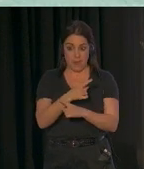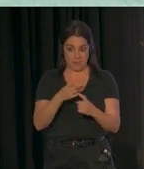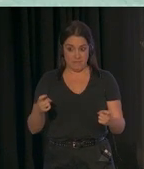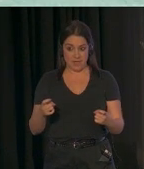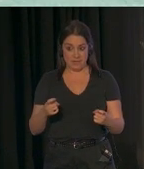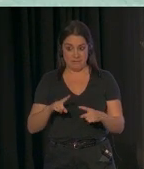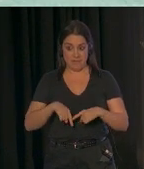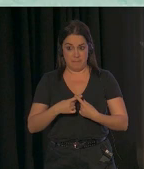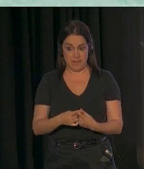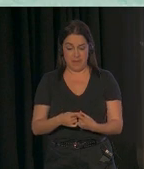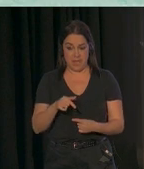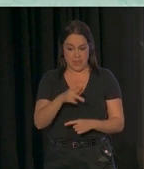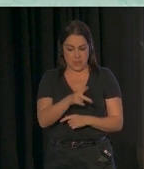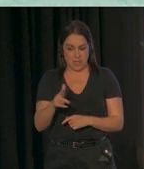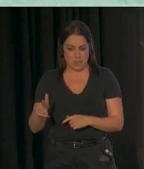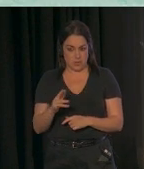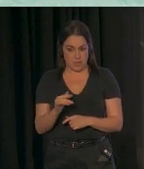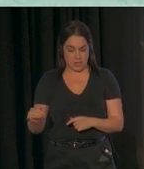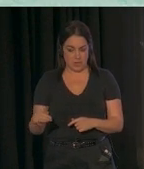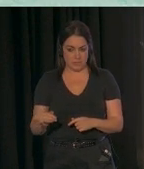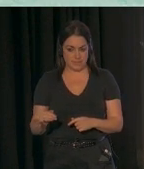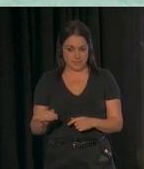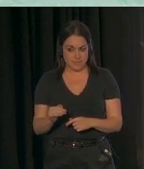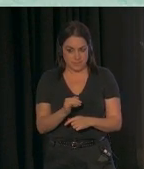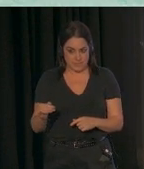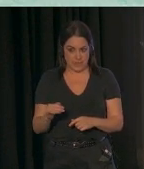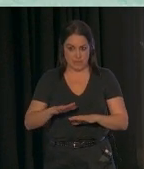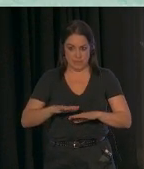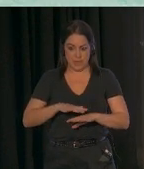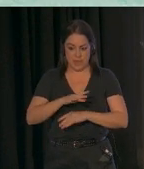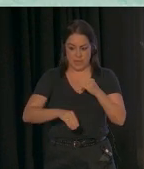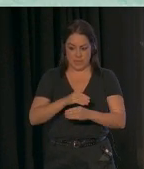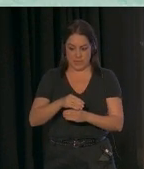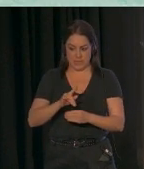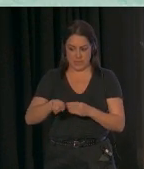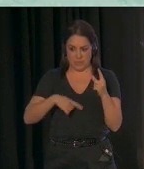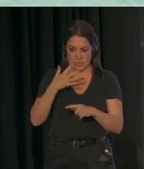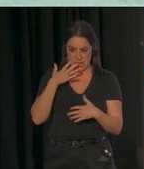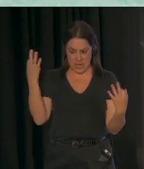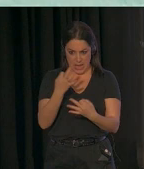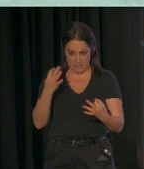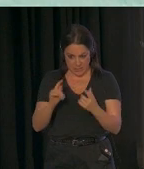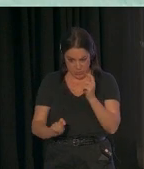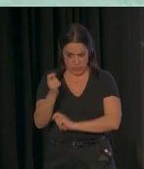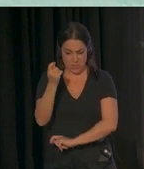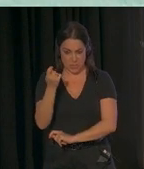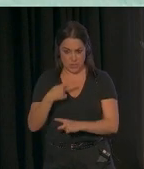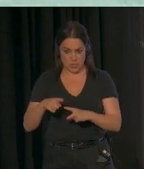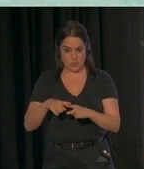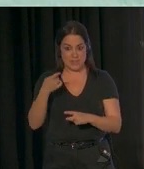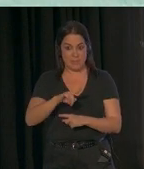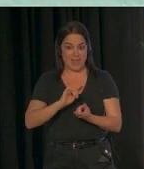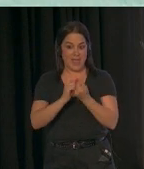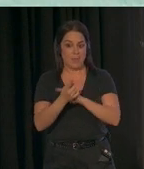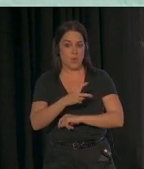familia y que tienen derecho a establecer para realmente conseguir las cosas que quieren. Y ocurren también otros cambios. Las familias